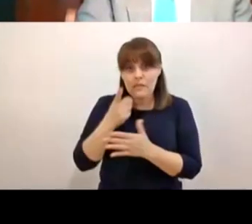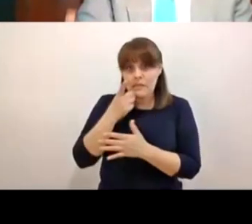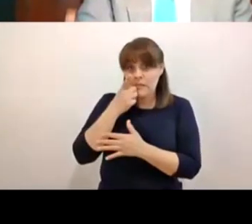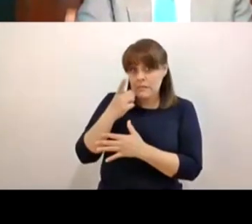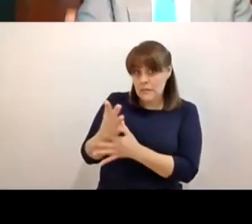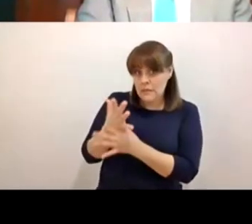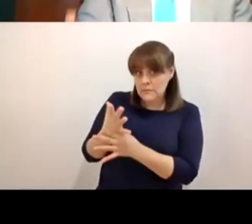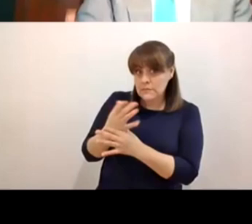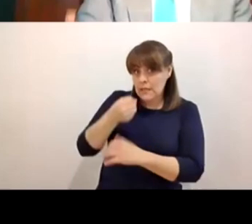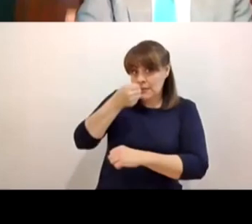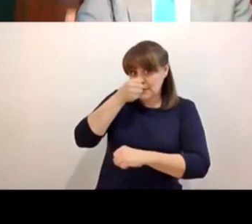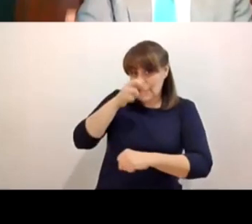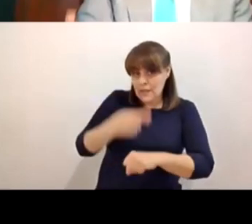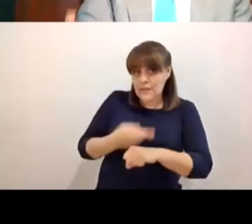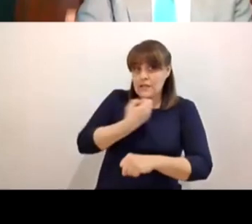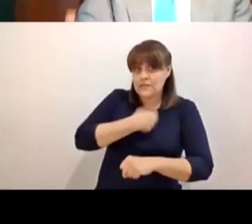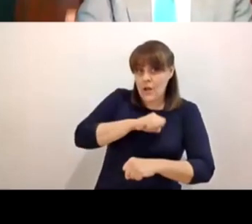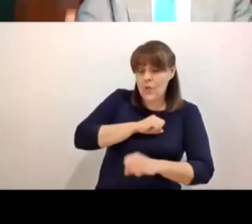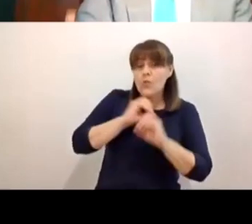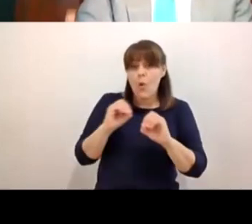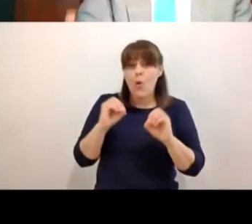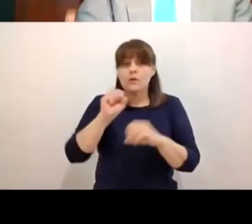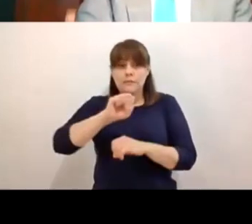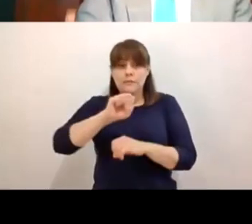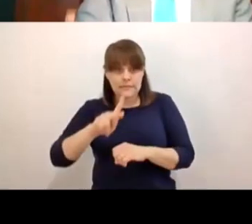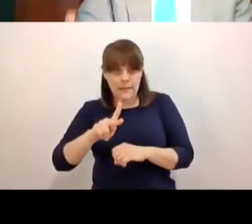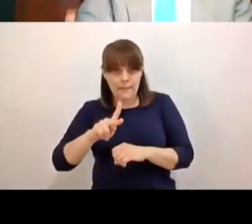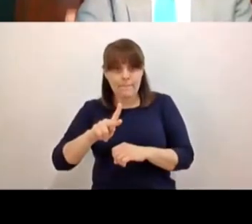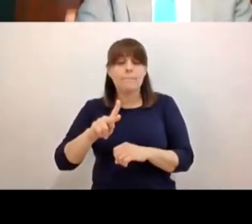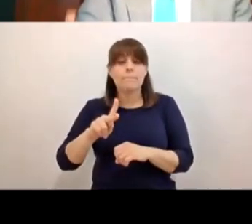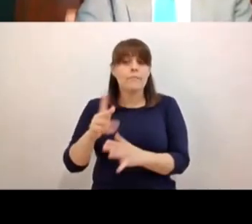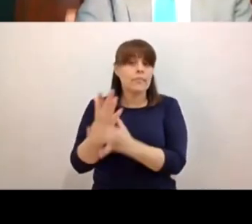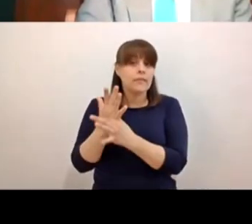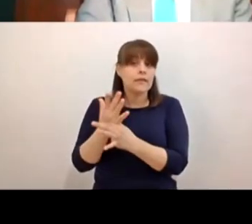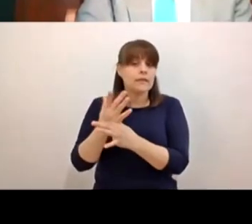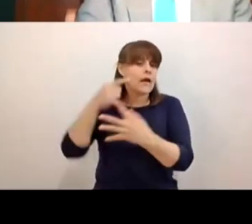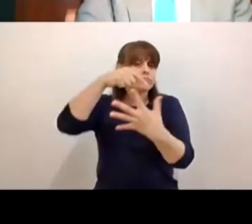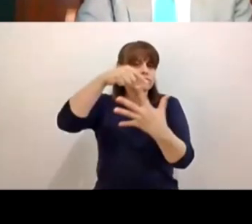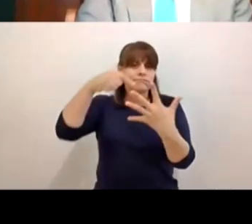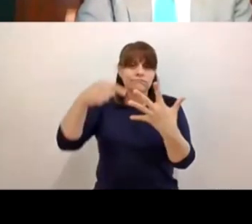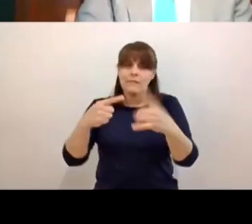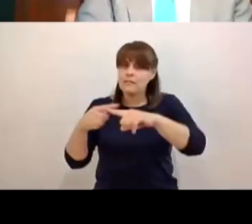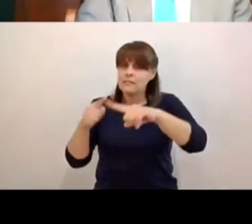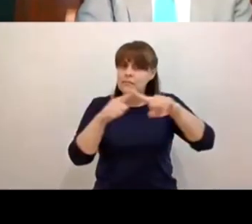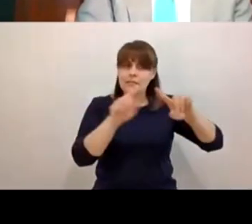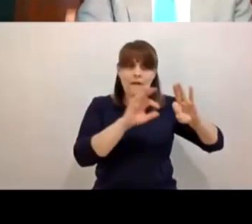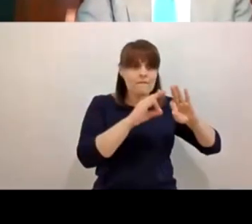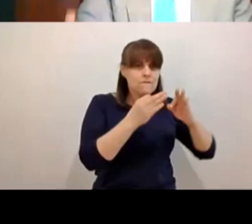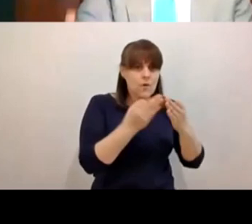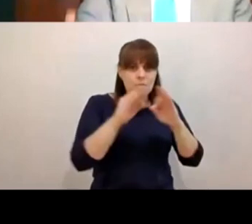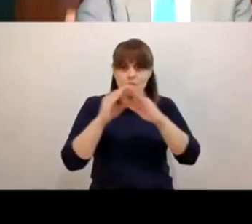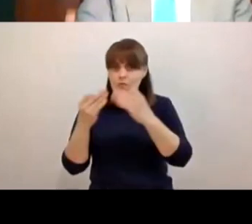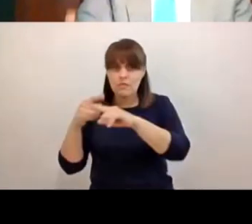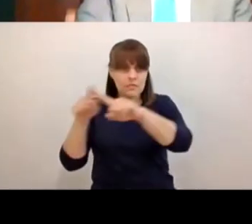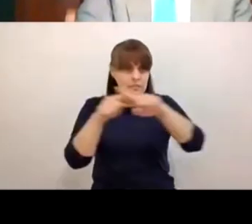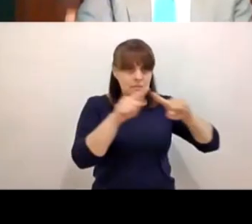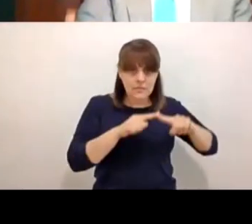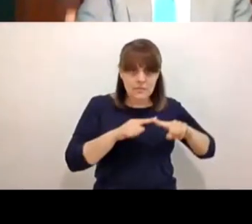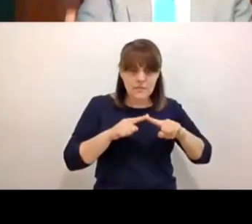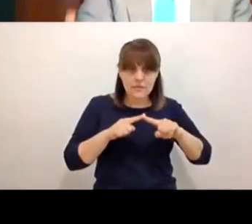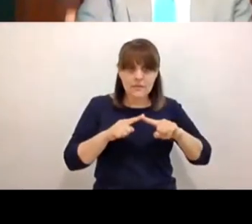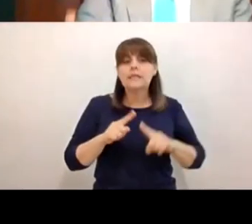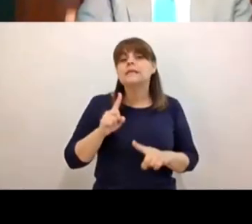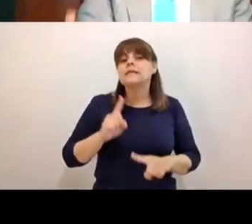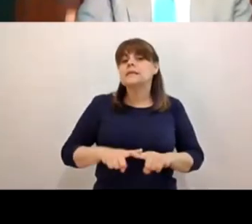secretario Moctezuma tendremos distintas opciones y eso me parece que es muy importante y quién va a ser un